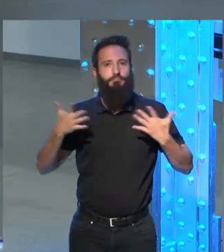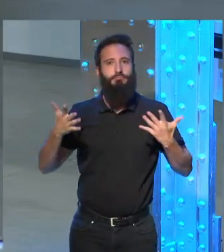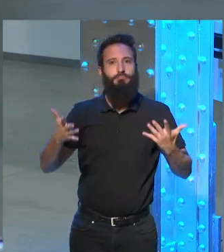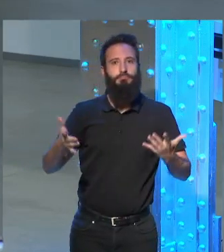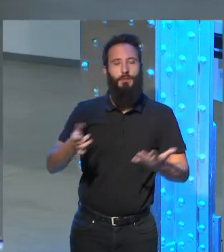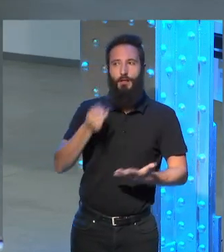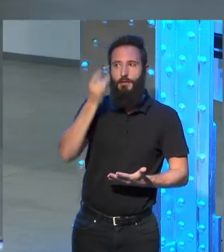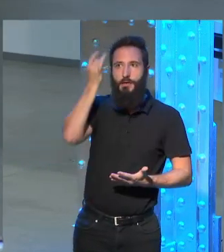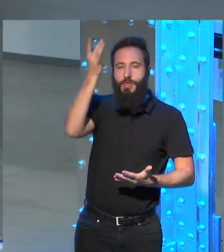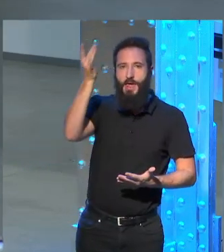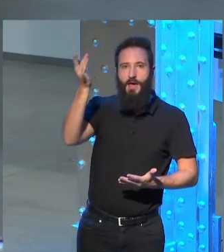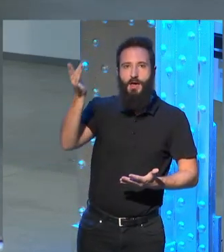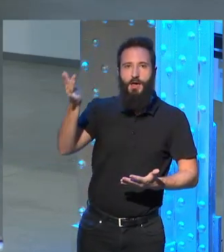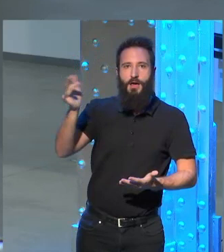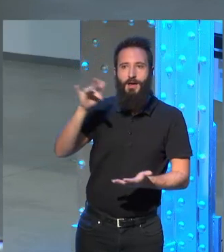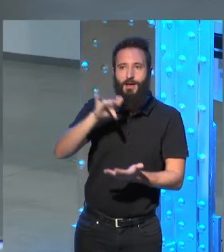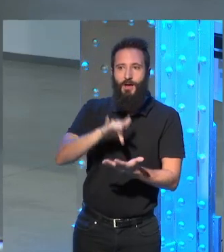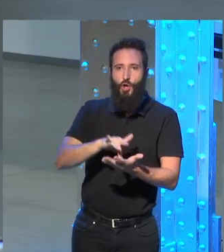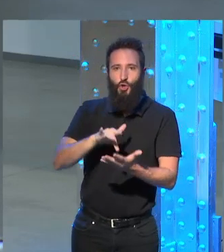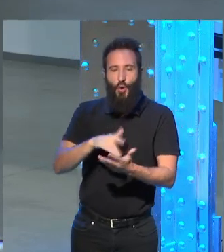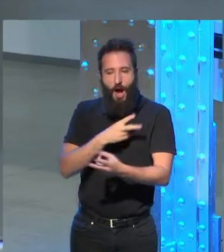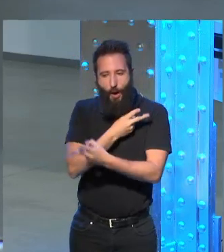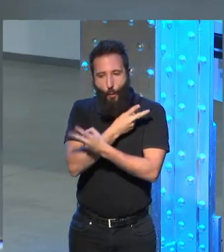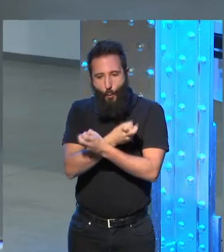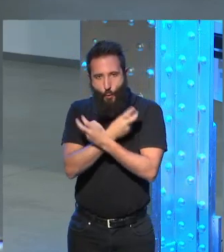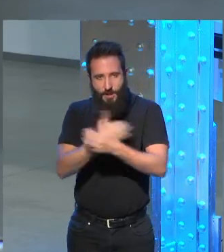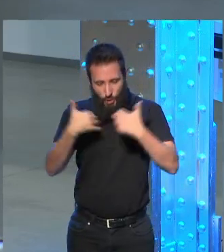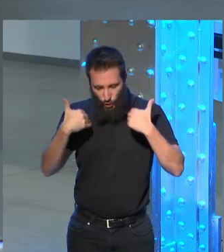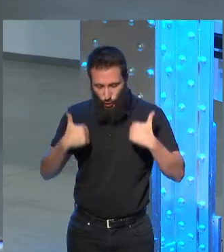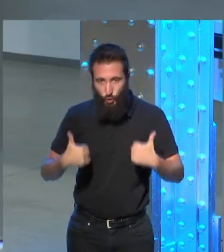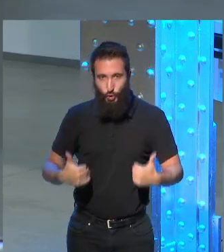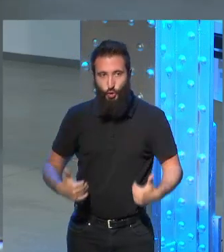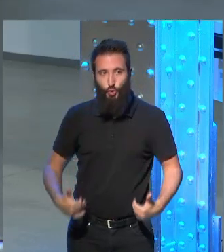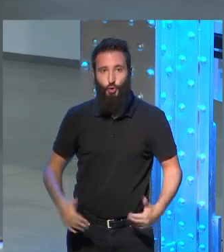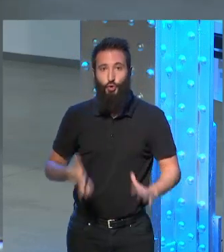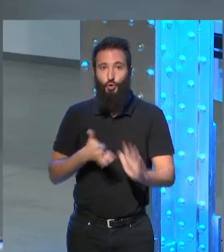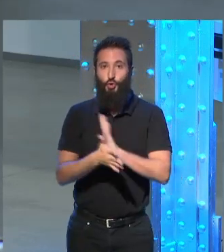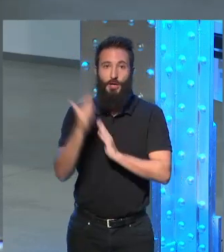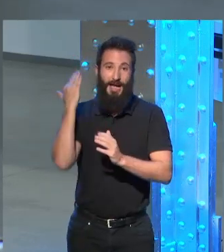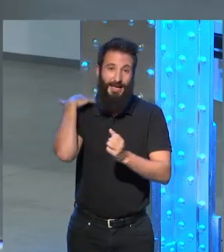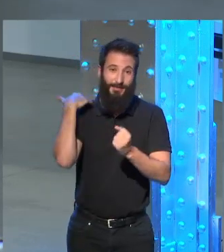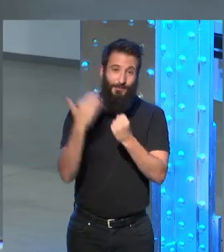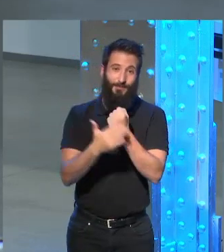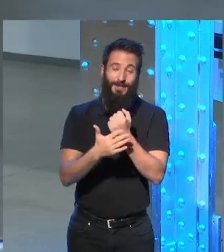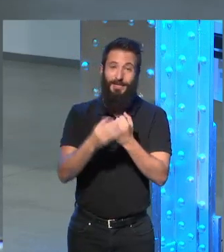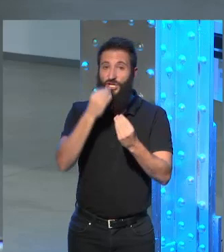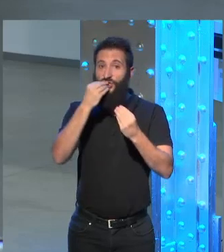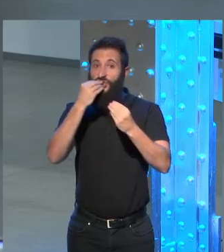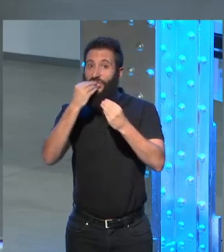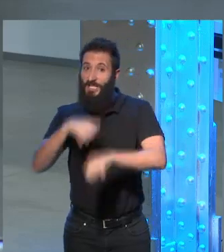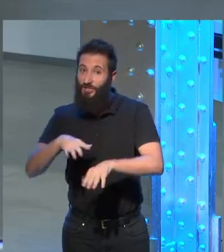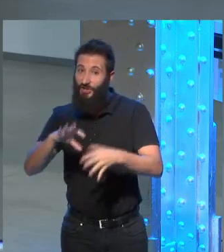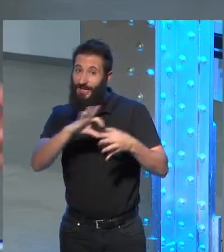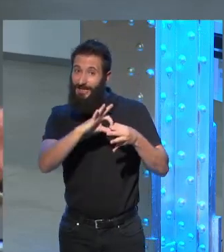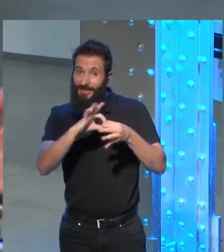de que el esqueleto la columna vertebral de la historia fuera una